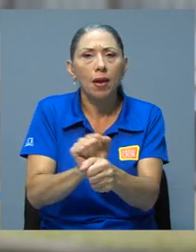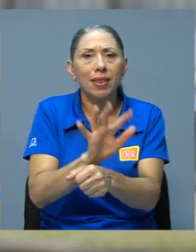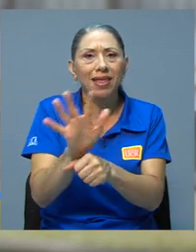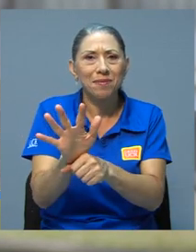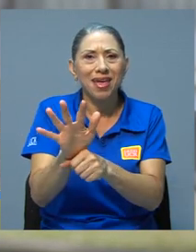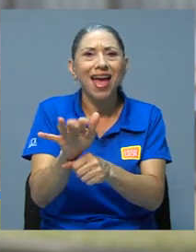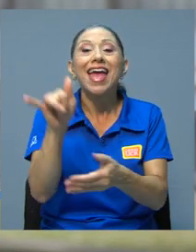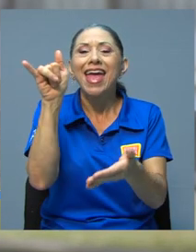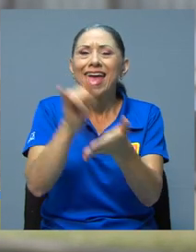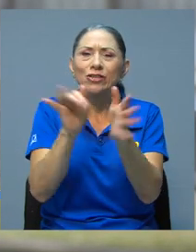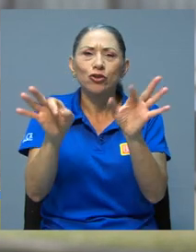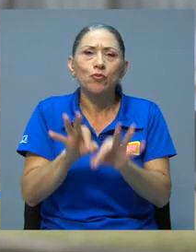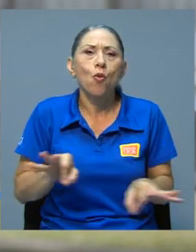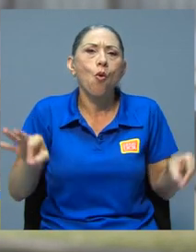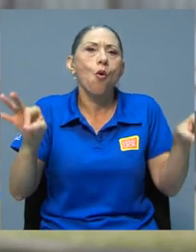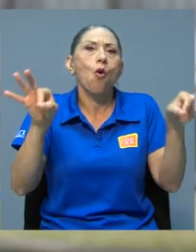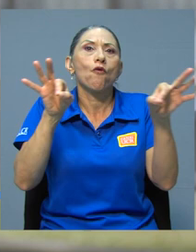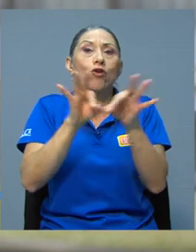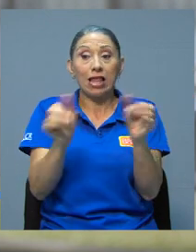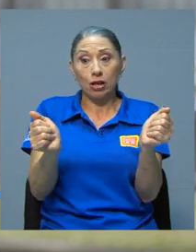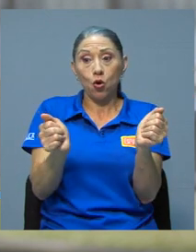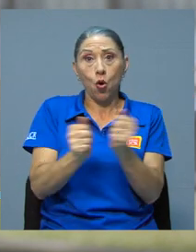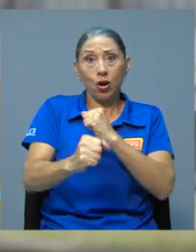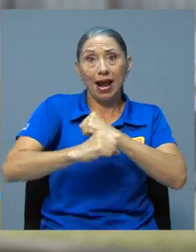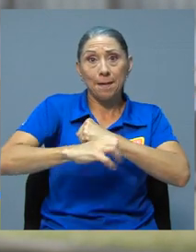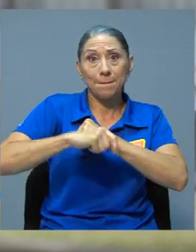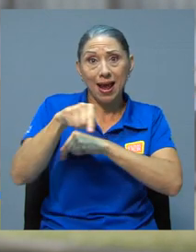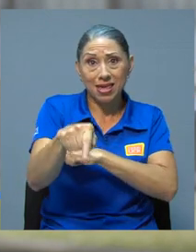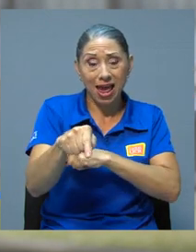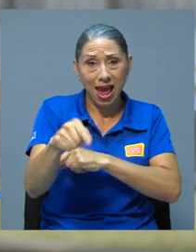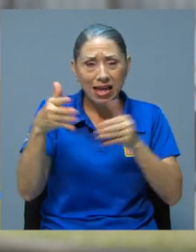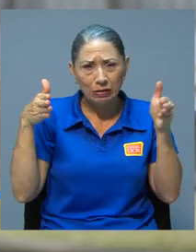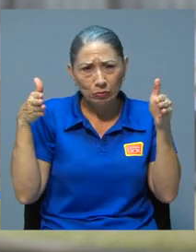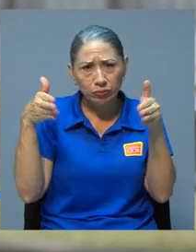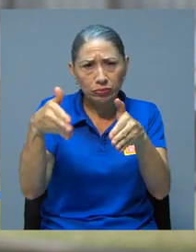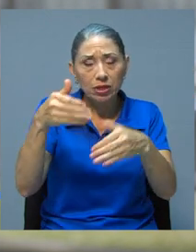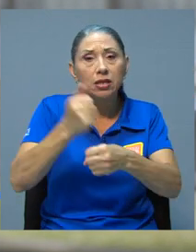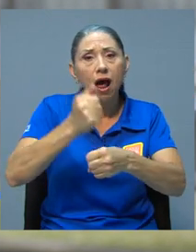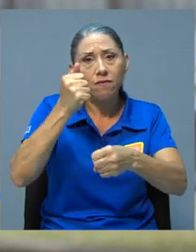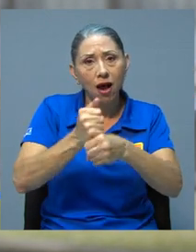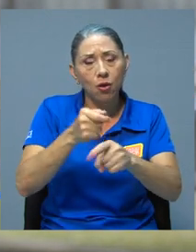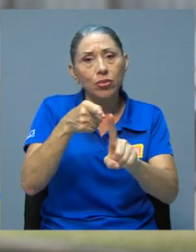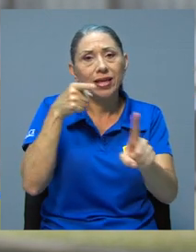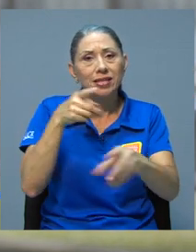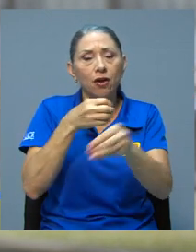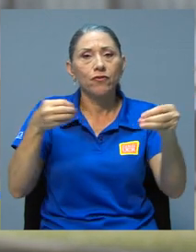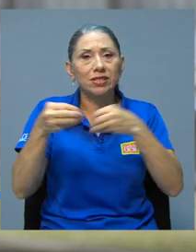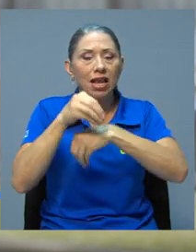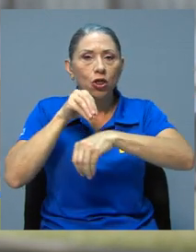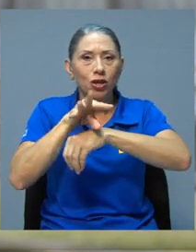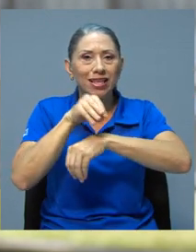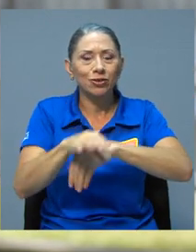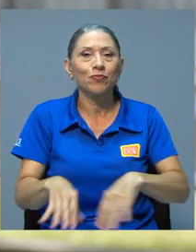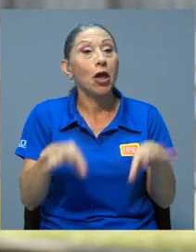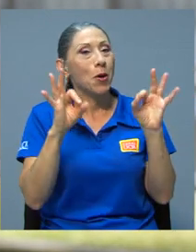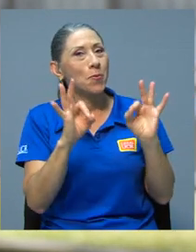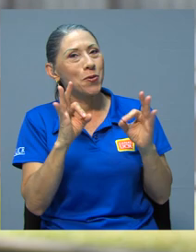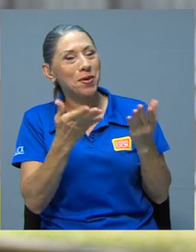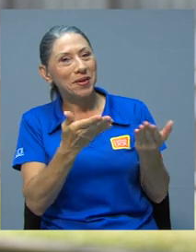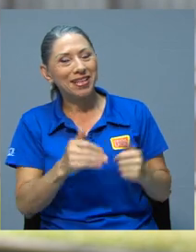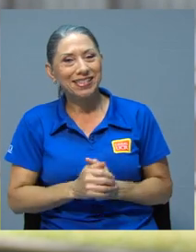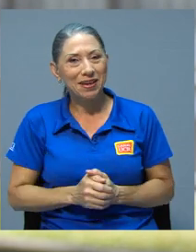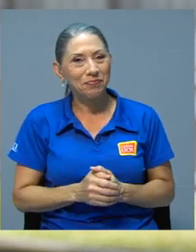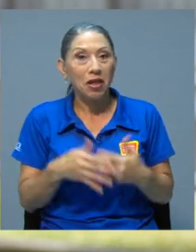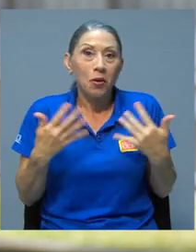por eso es fundamental en el contexto de esta campaña que se está haciendo, ¿verdad? El trabajo que hacemos desde la oficina de orientación. Muy bien,